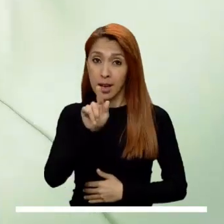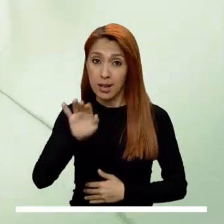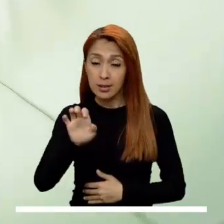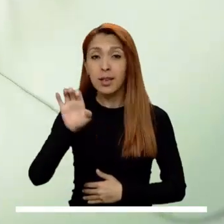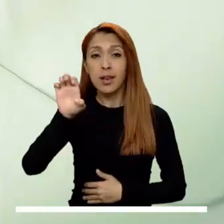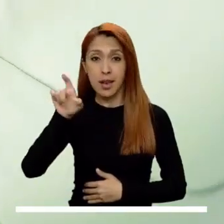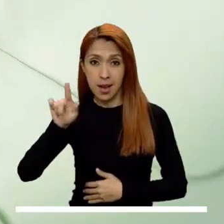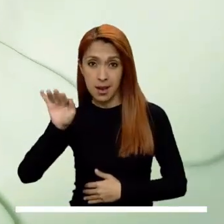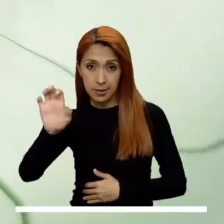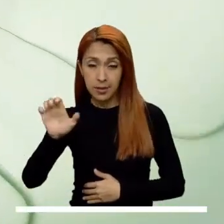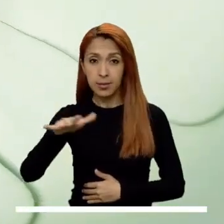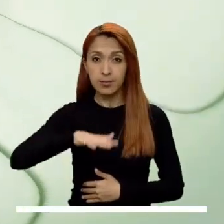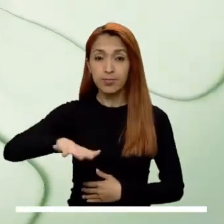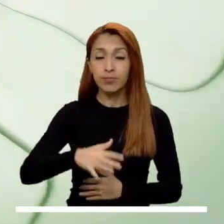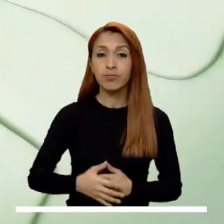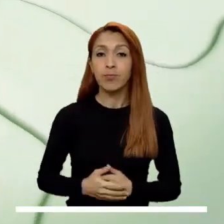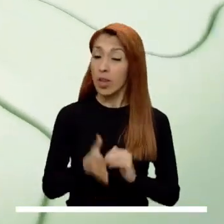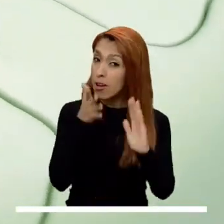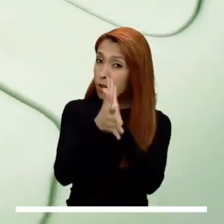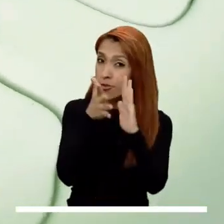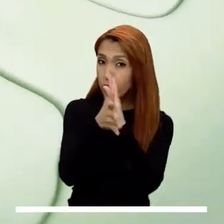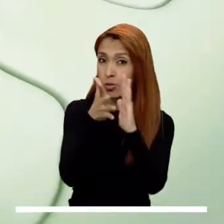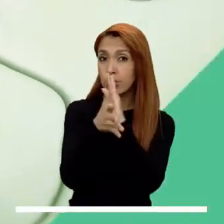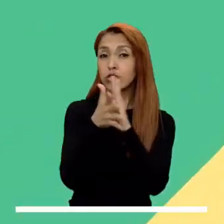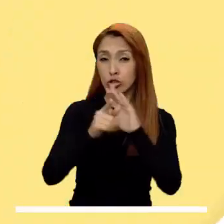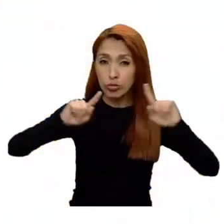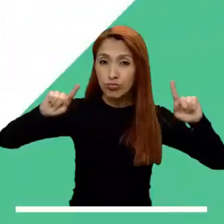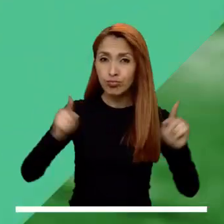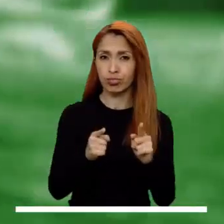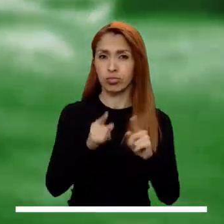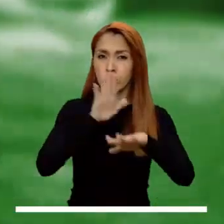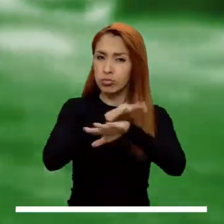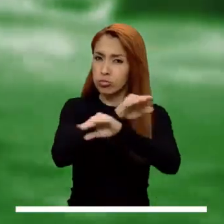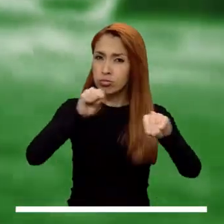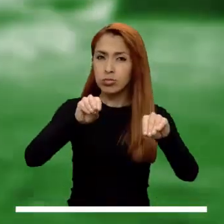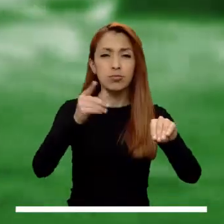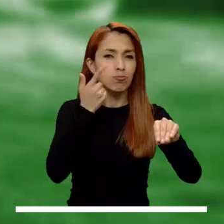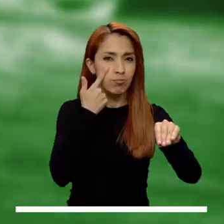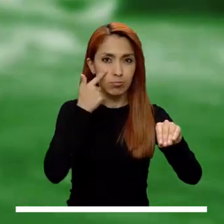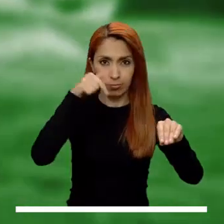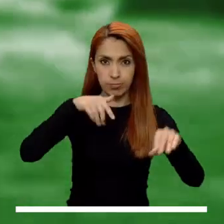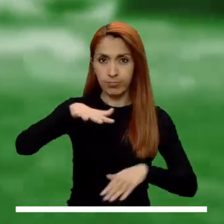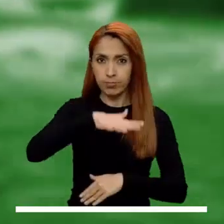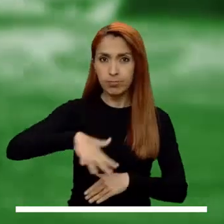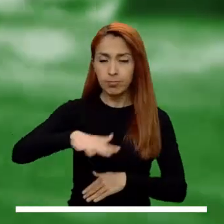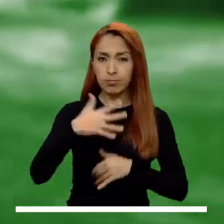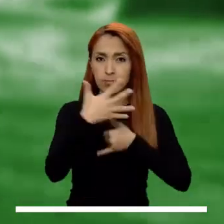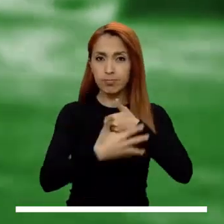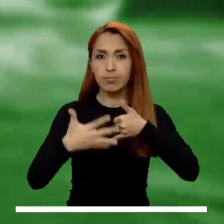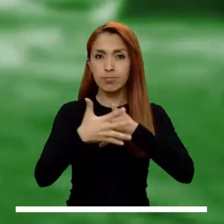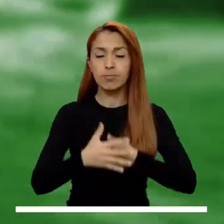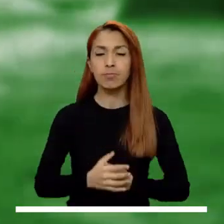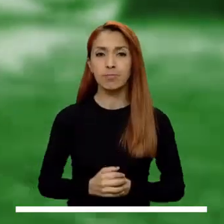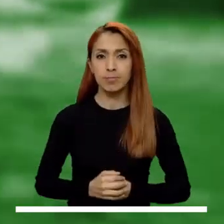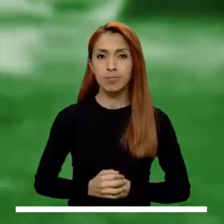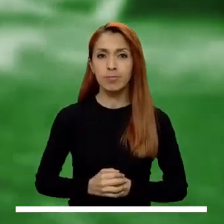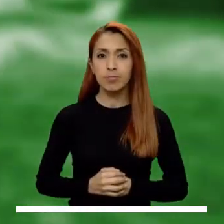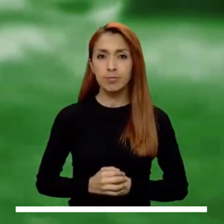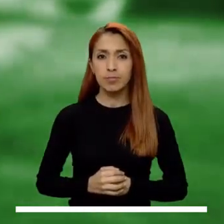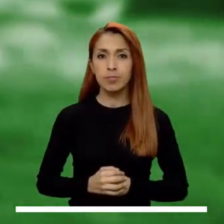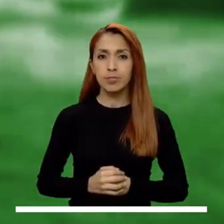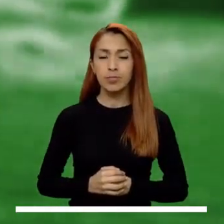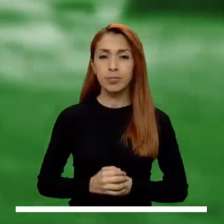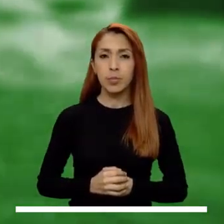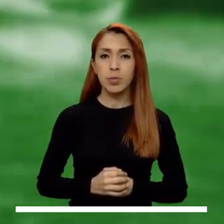en el norte, sureste y oeste. Manténgase informado con el resumen de las alertas que se encuentran